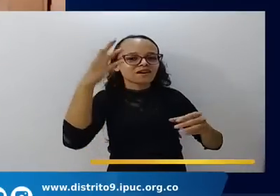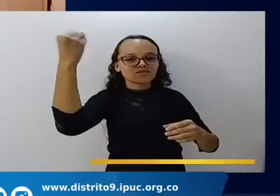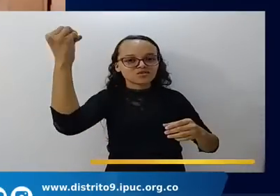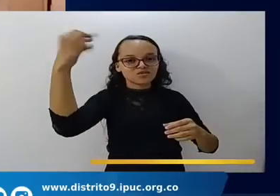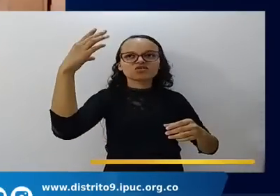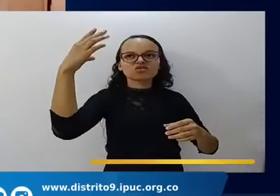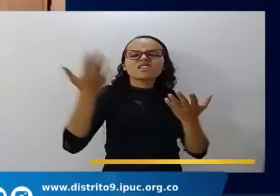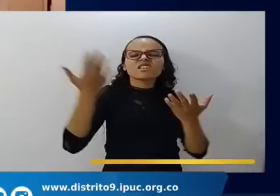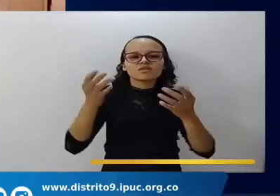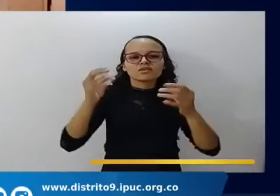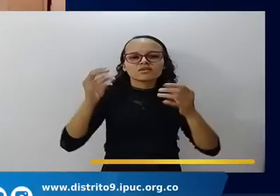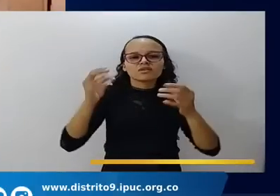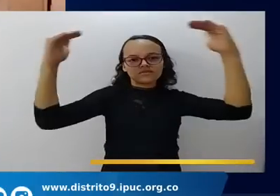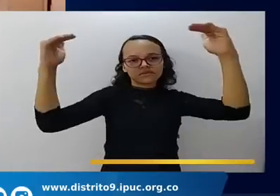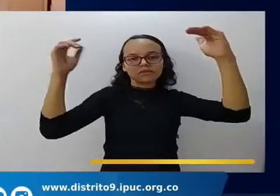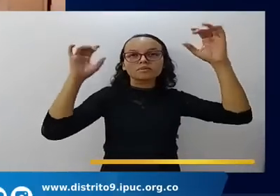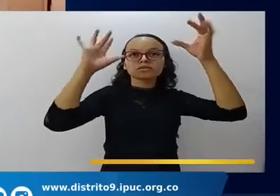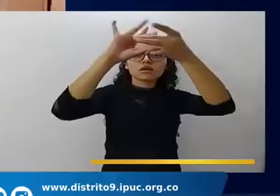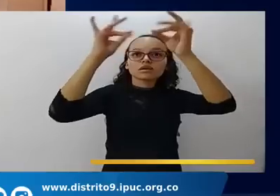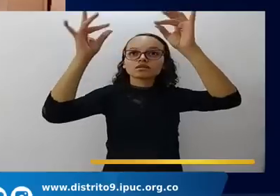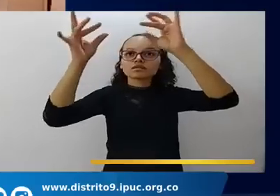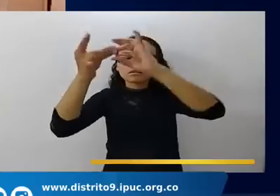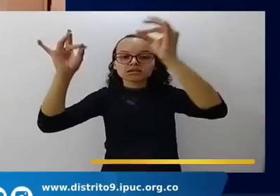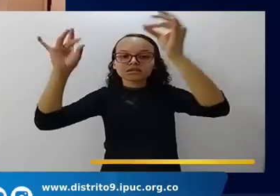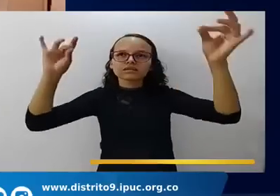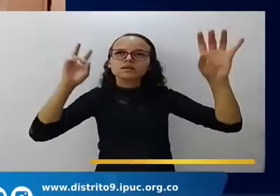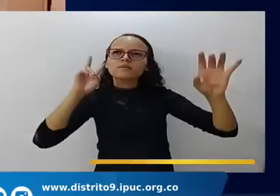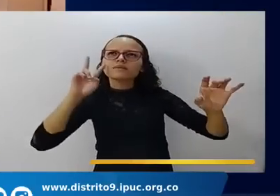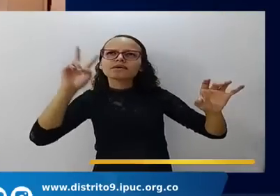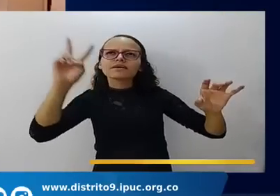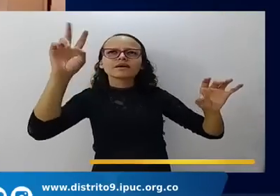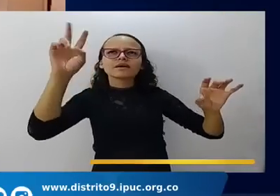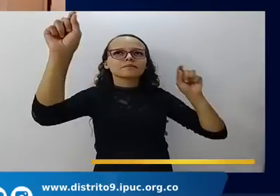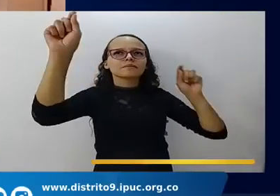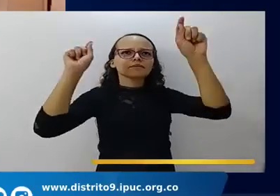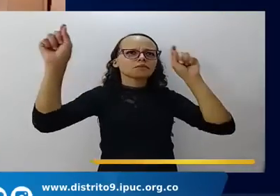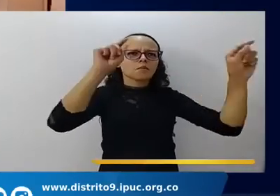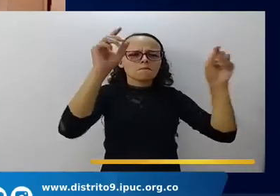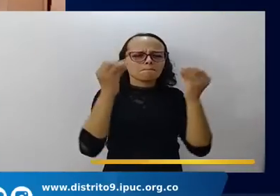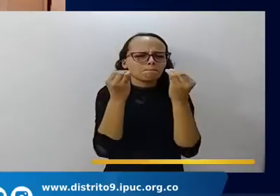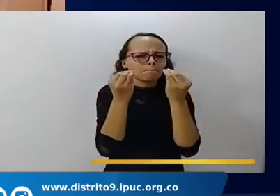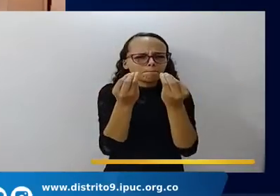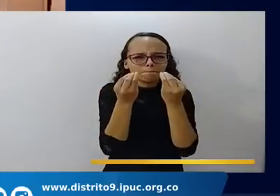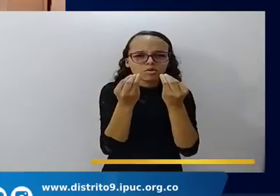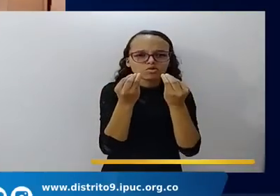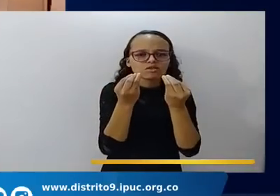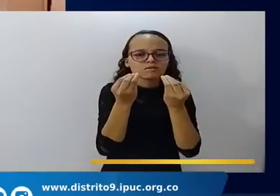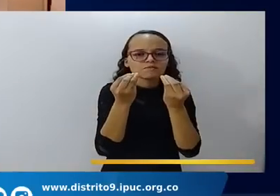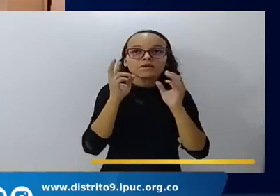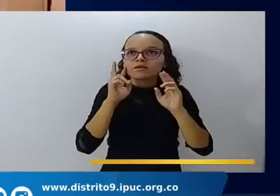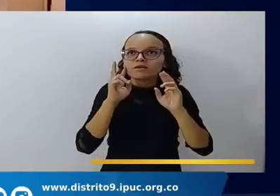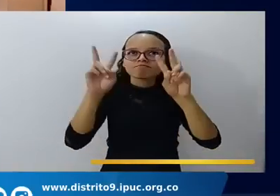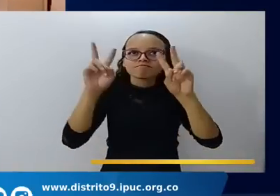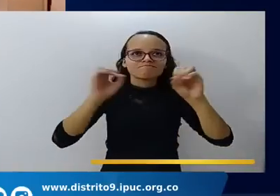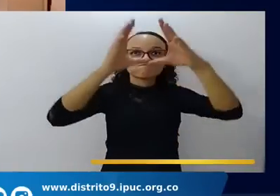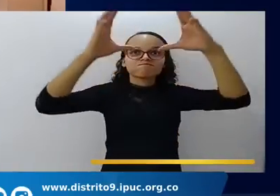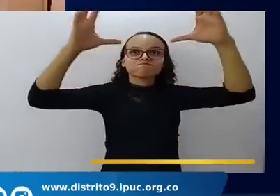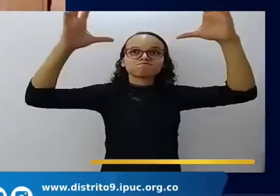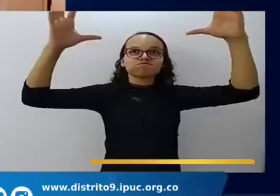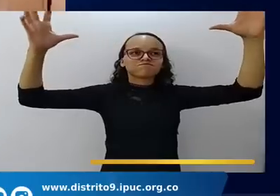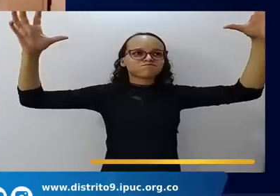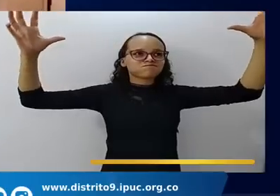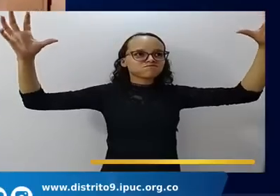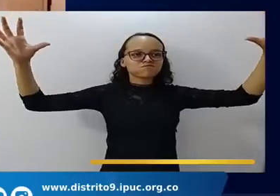Y se puede tener una panorámica a 180 grados o a